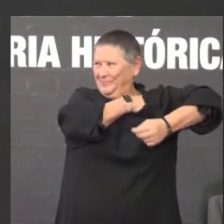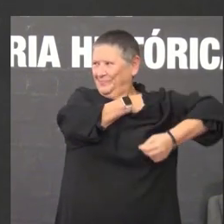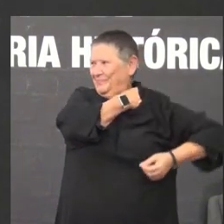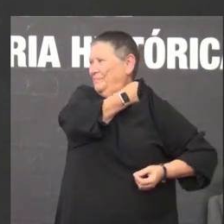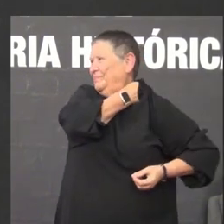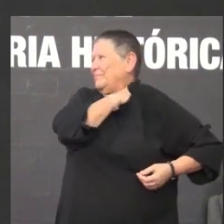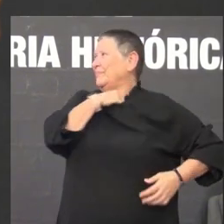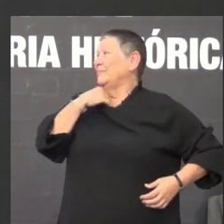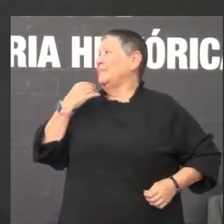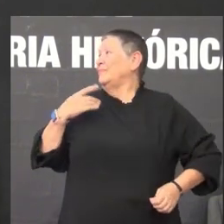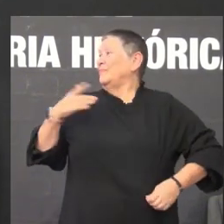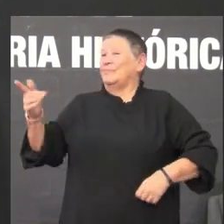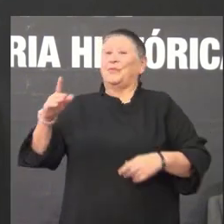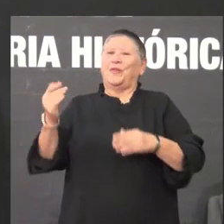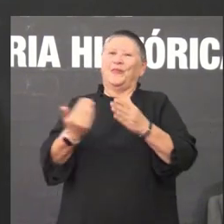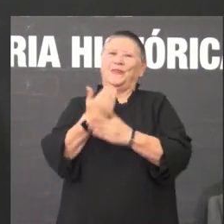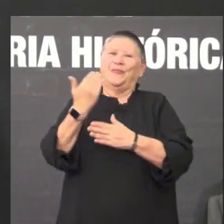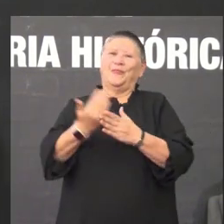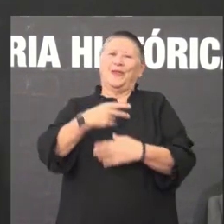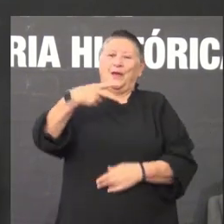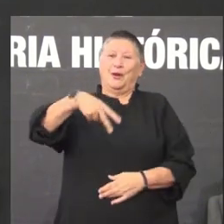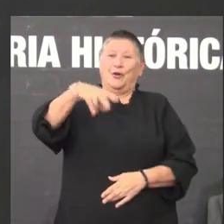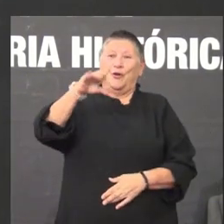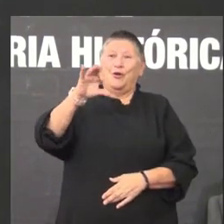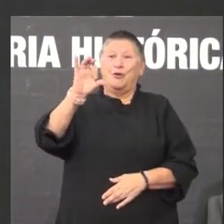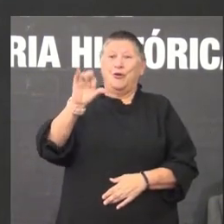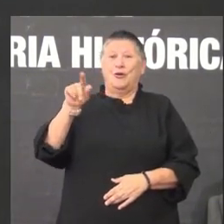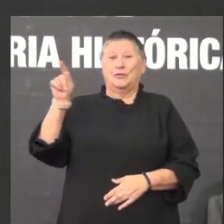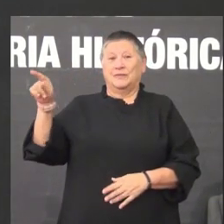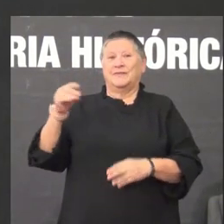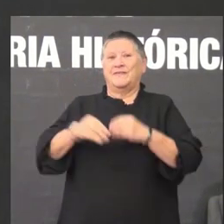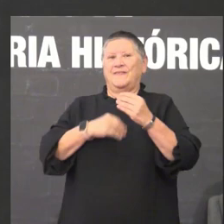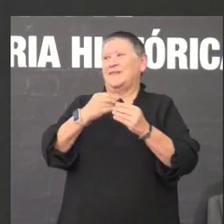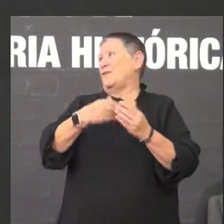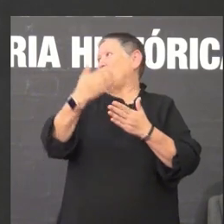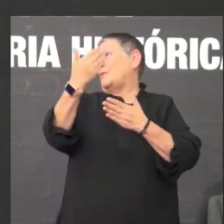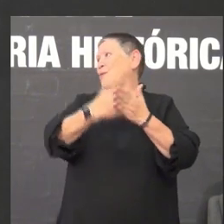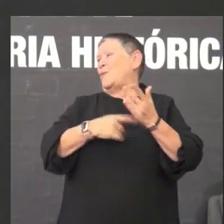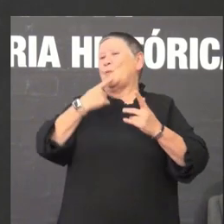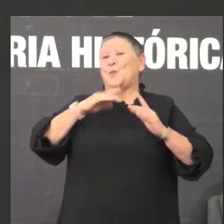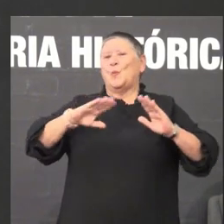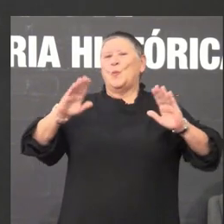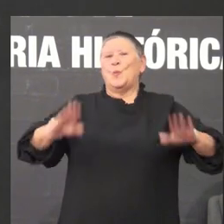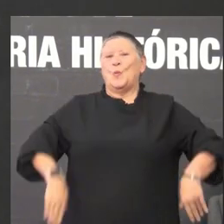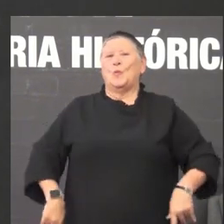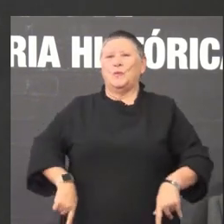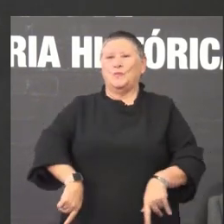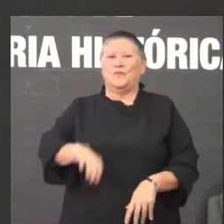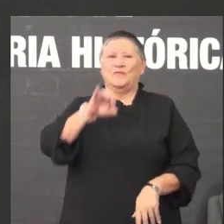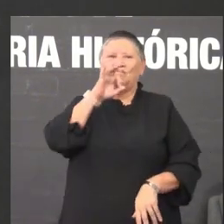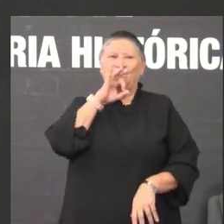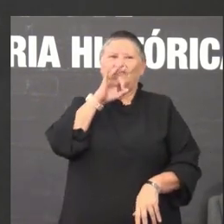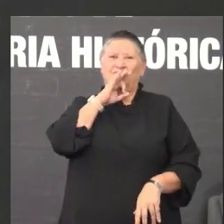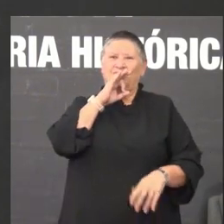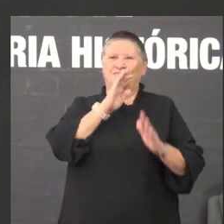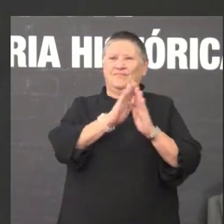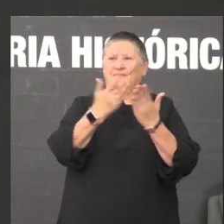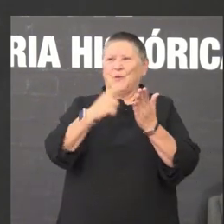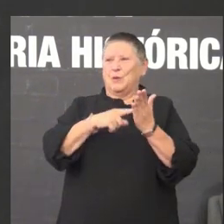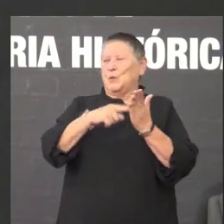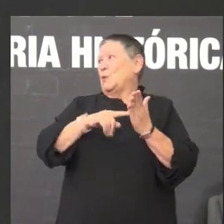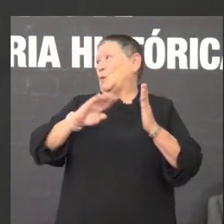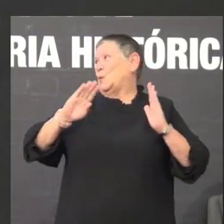porque ao final é o diario Nos o que fixo este facsimilar do último exemplar de revista Nos o último exemplar